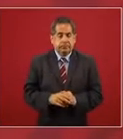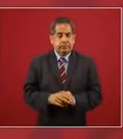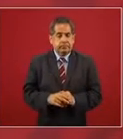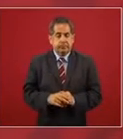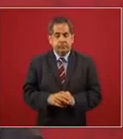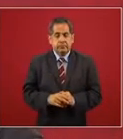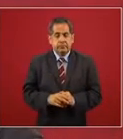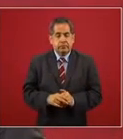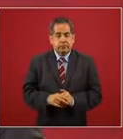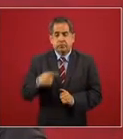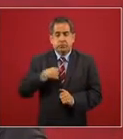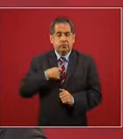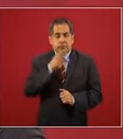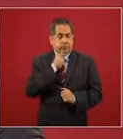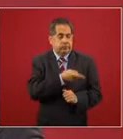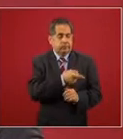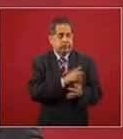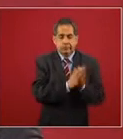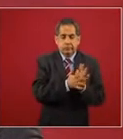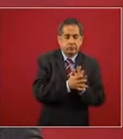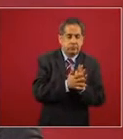ser cómplice